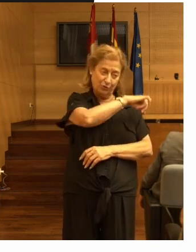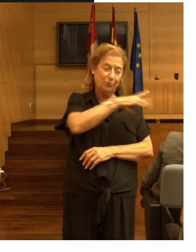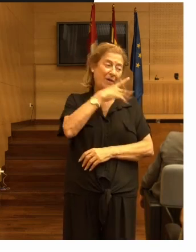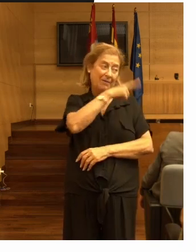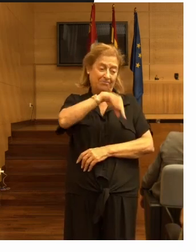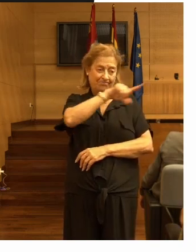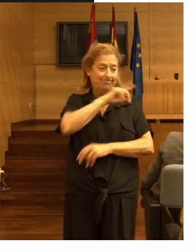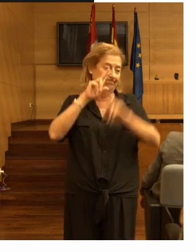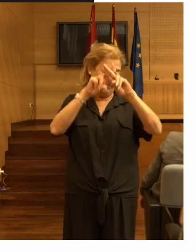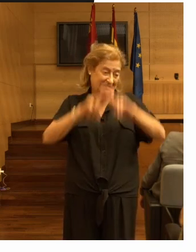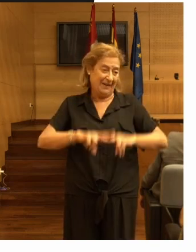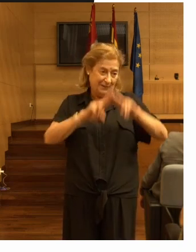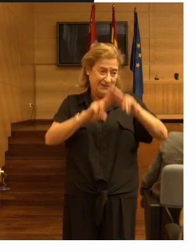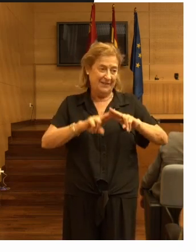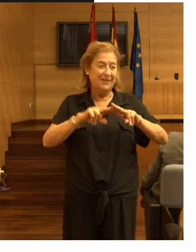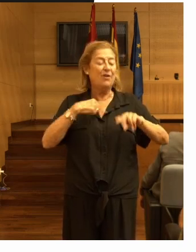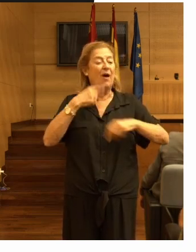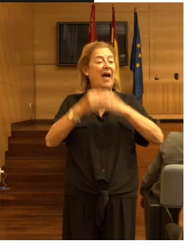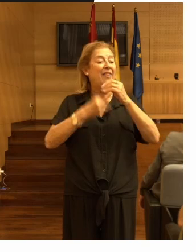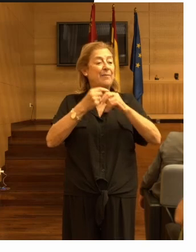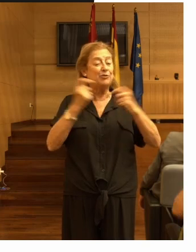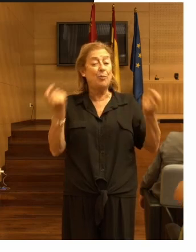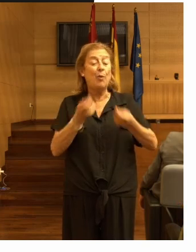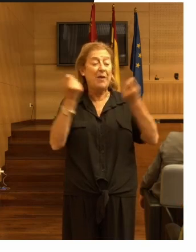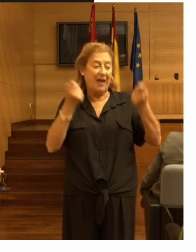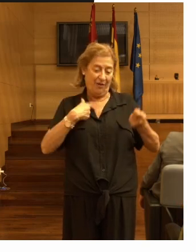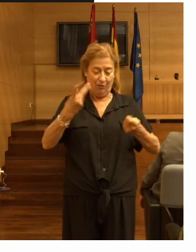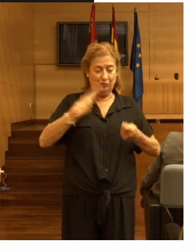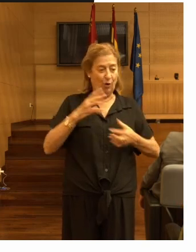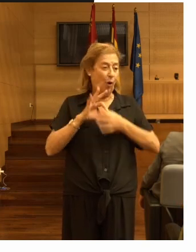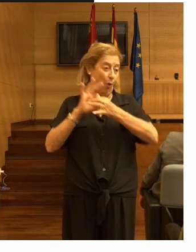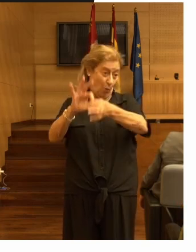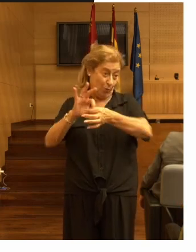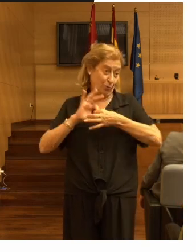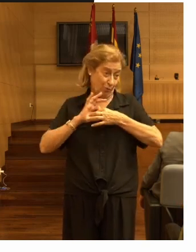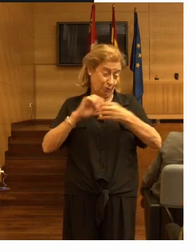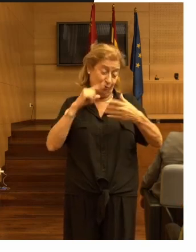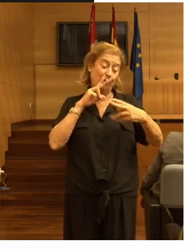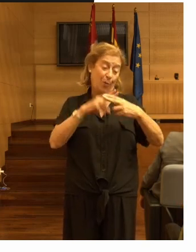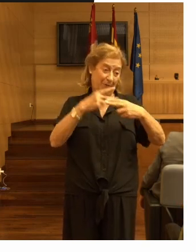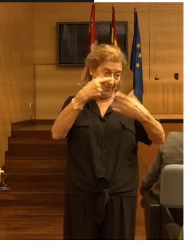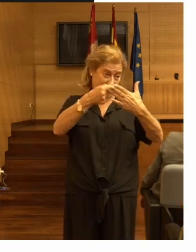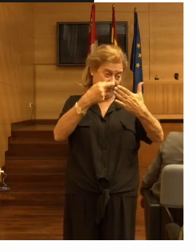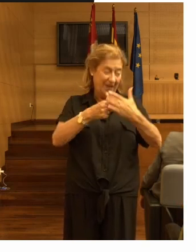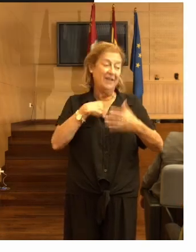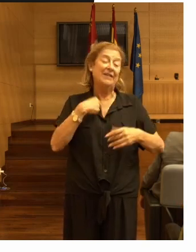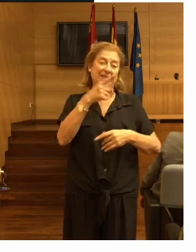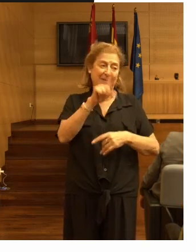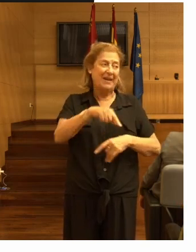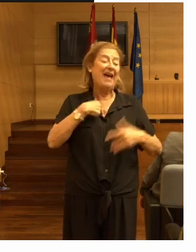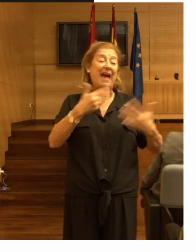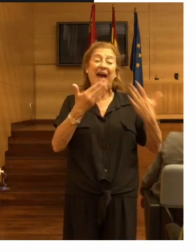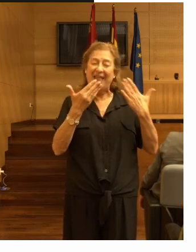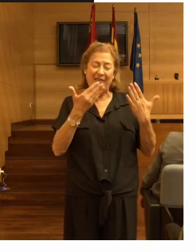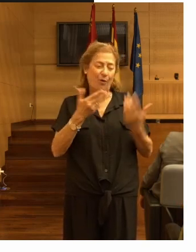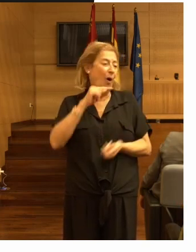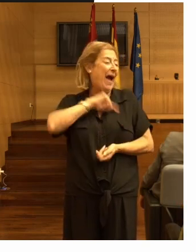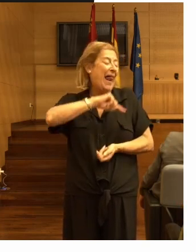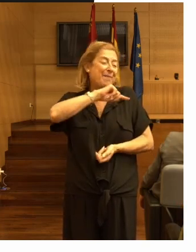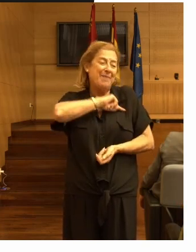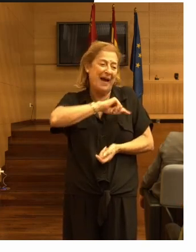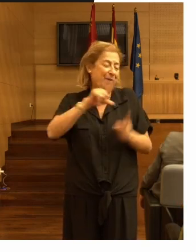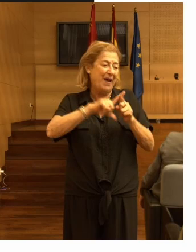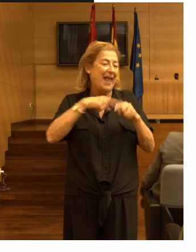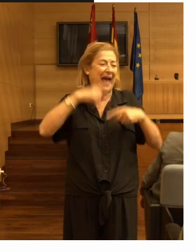lo reviséis y lo publicaremos de forma conjunta con esto os agradezco en el alma haber